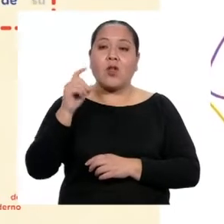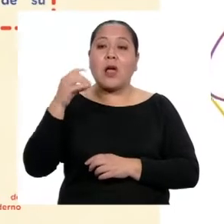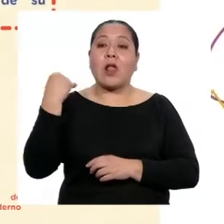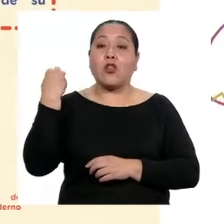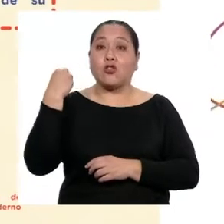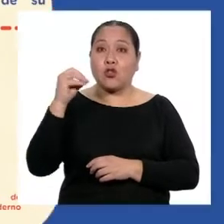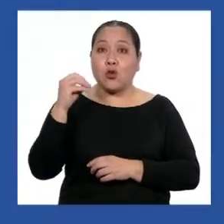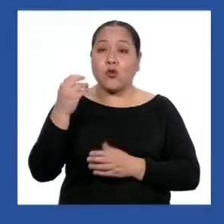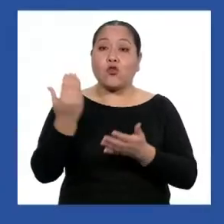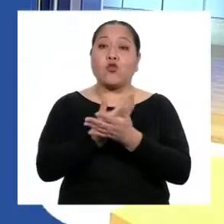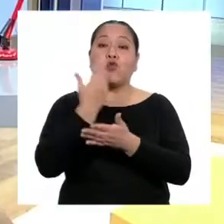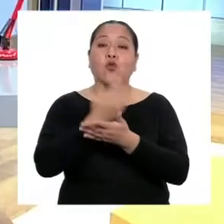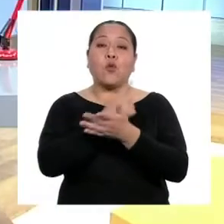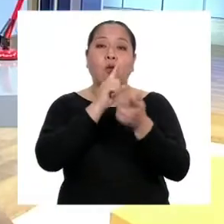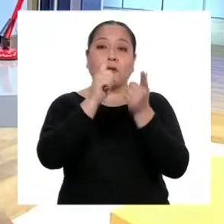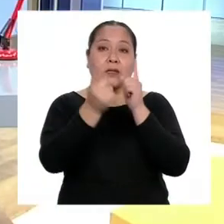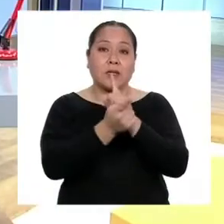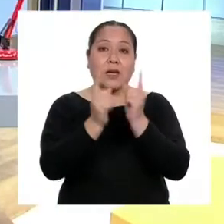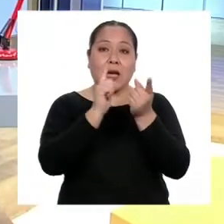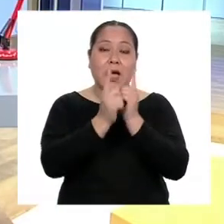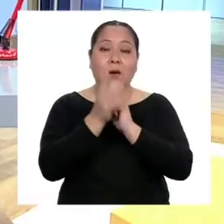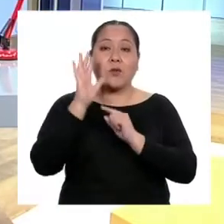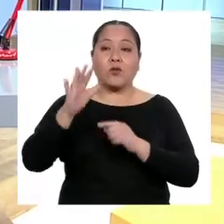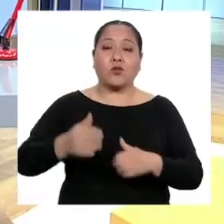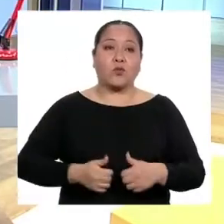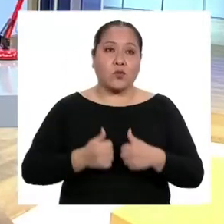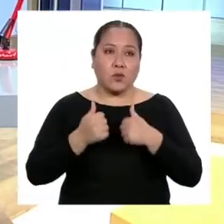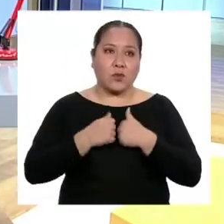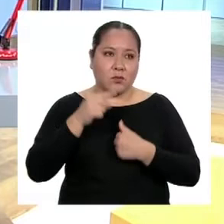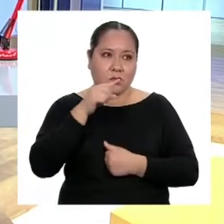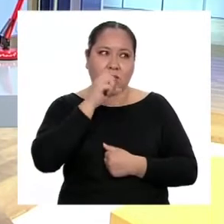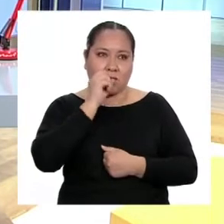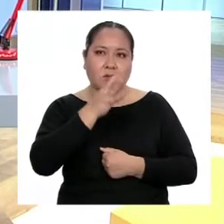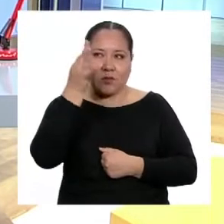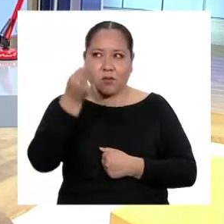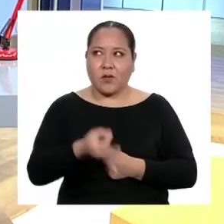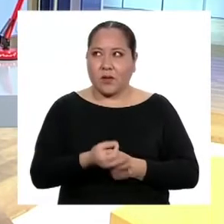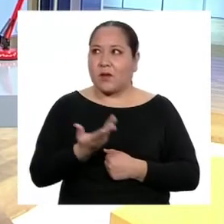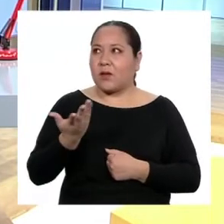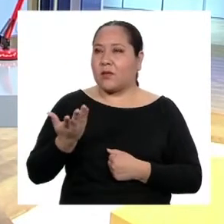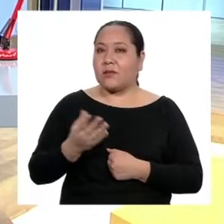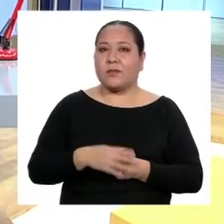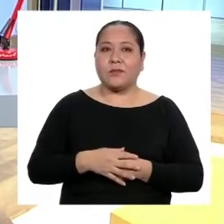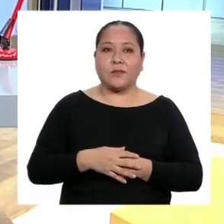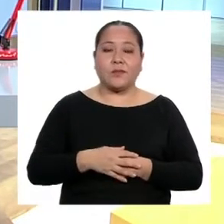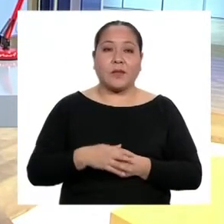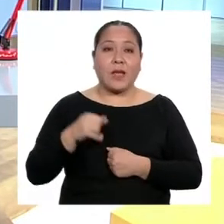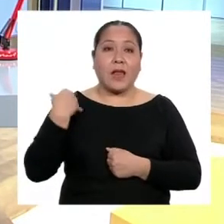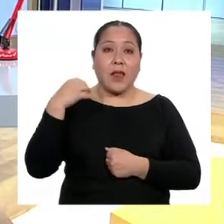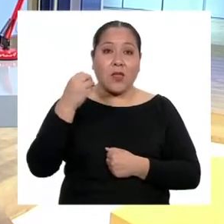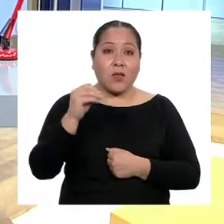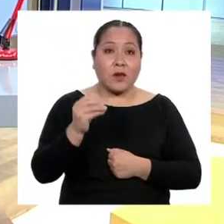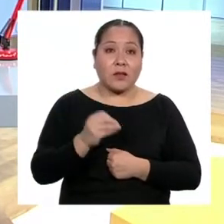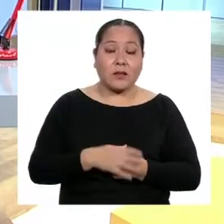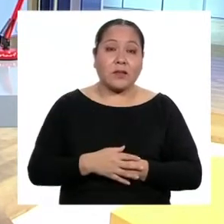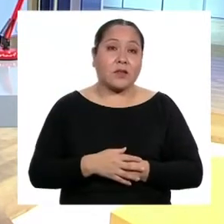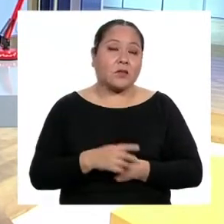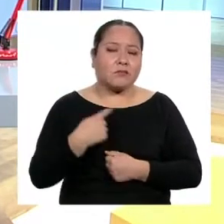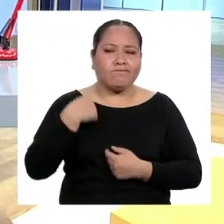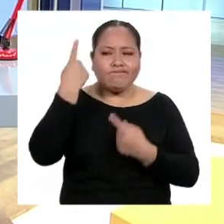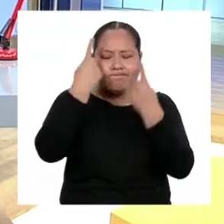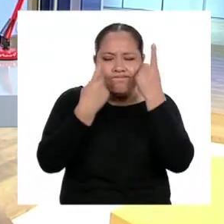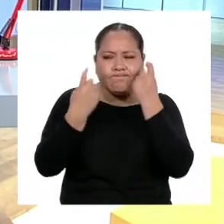ámbitos de su vida. Todo esto que dice el párrafo es verdad, profesora Patricia. En la adolescencia, uno se